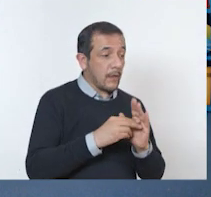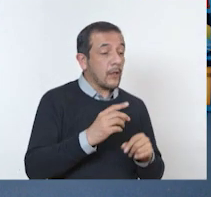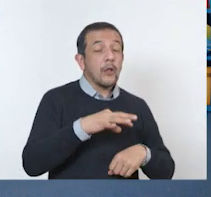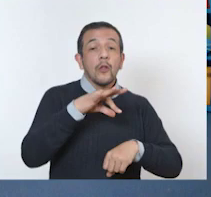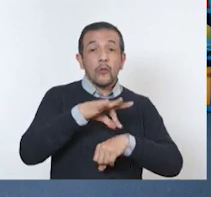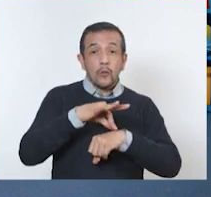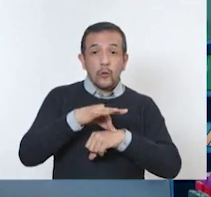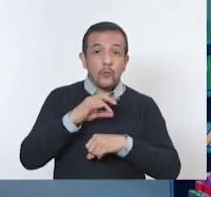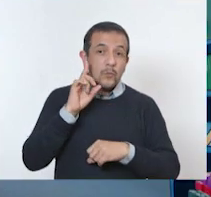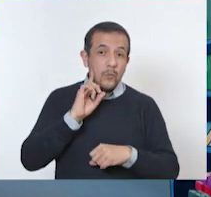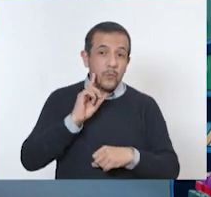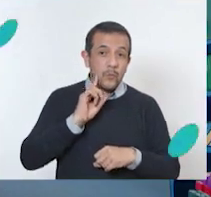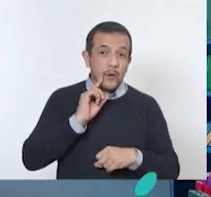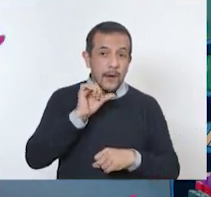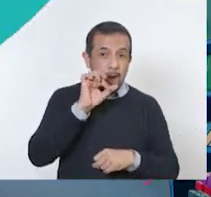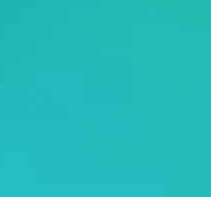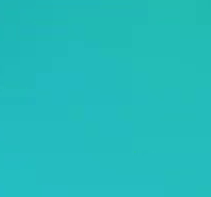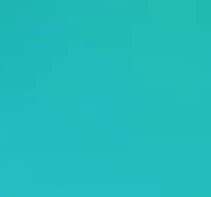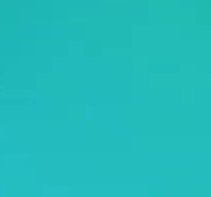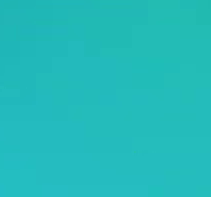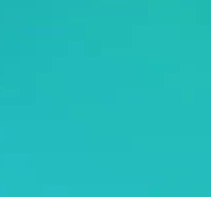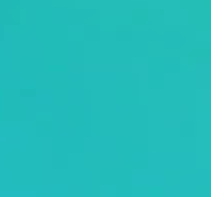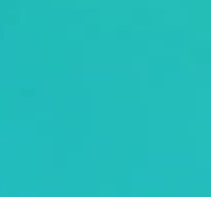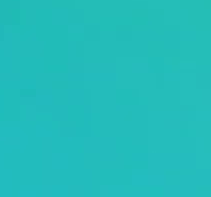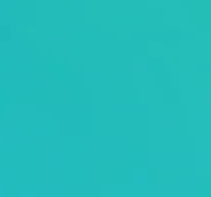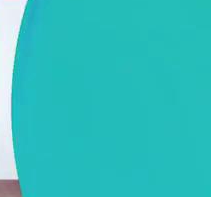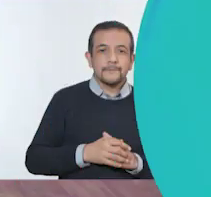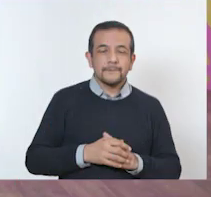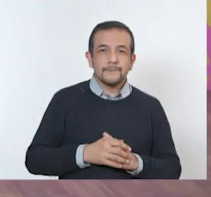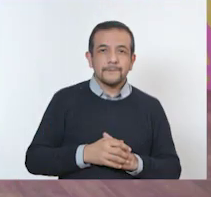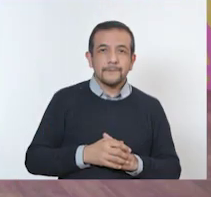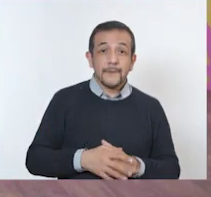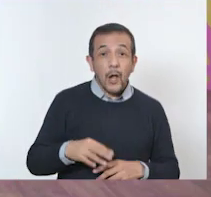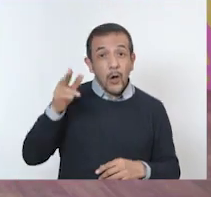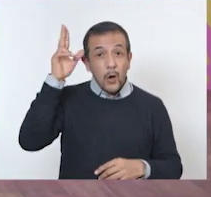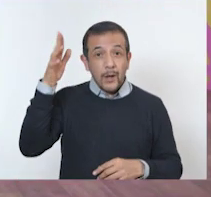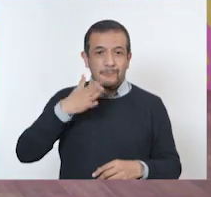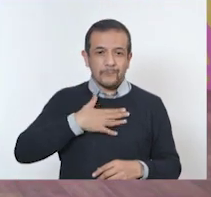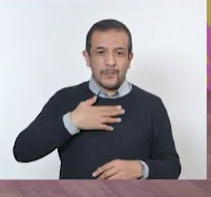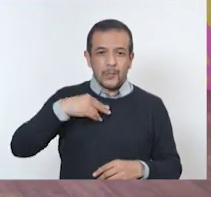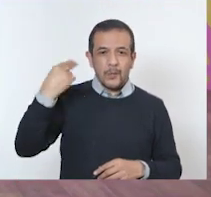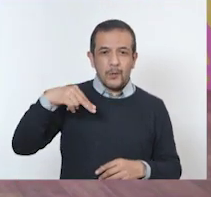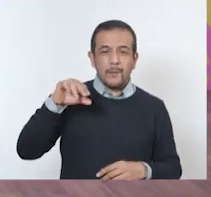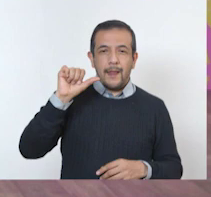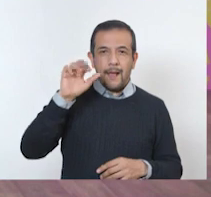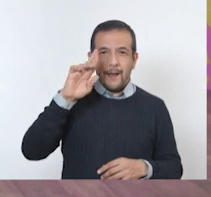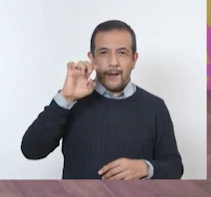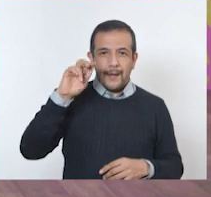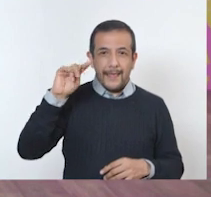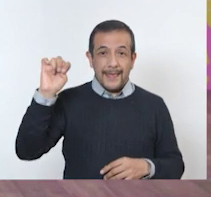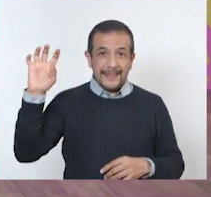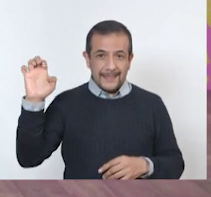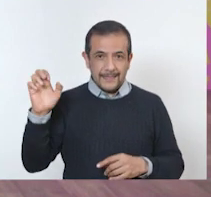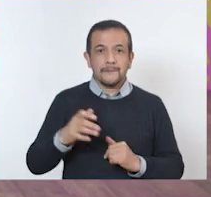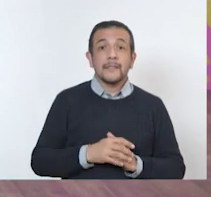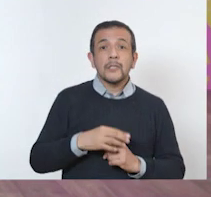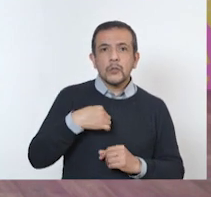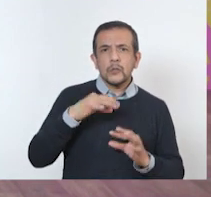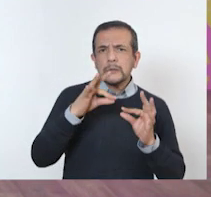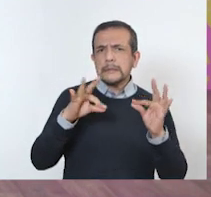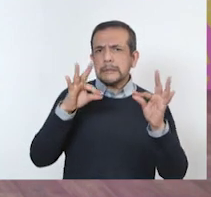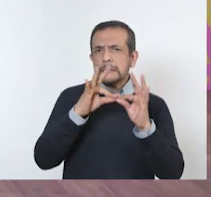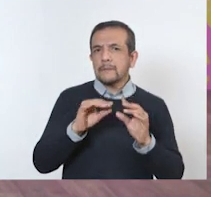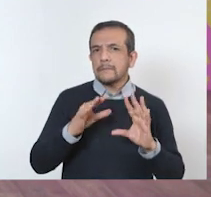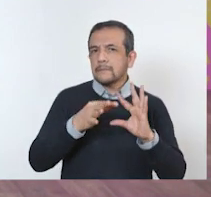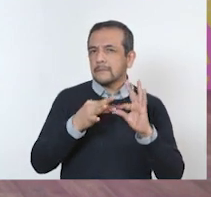la doctora Arlet. Pues vamos a verlo. Vamos. Hola, ¿qué tal? ¿Cómo estás? Soy la doctora Arlet Saavedra y hoy vengo a platicarte de algo